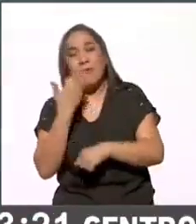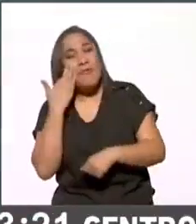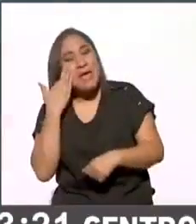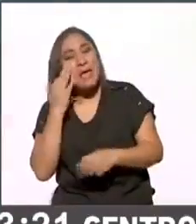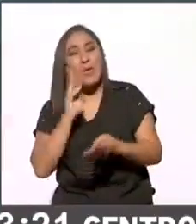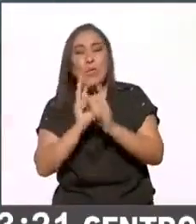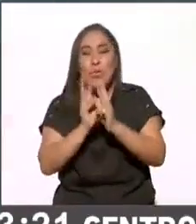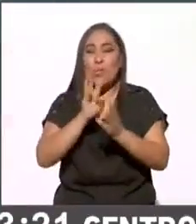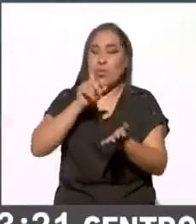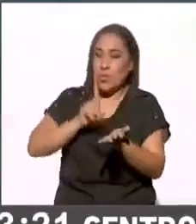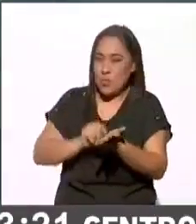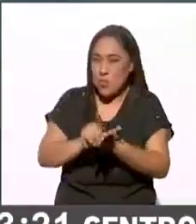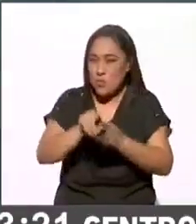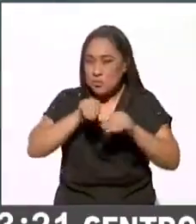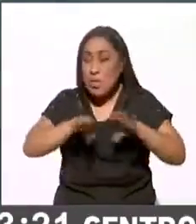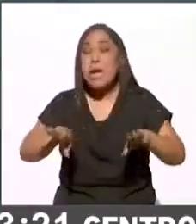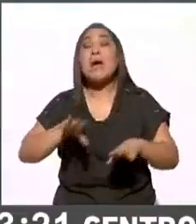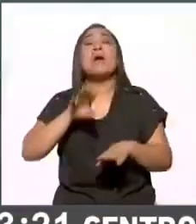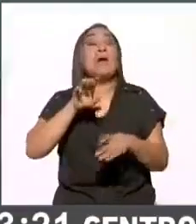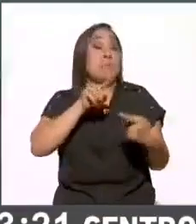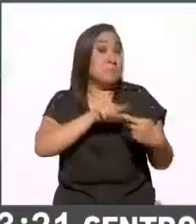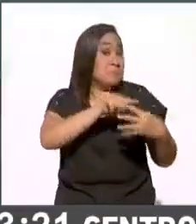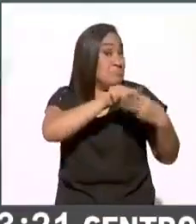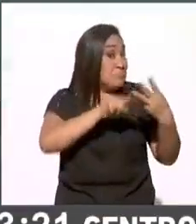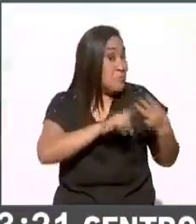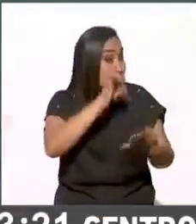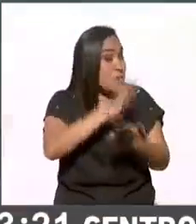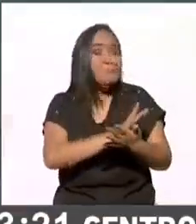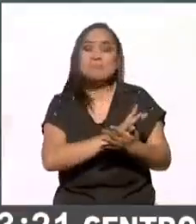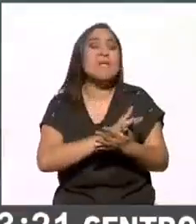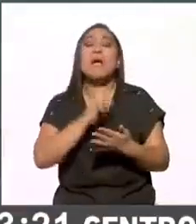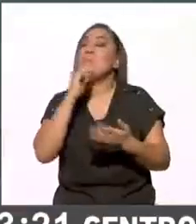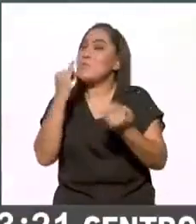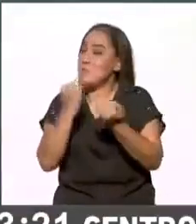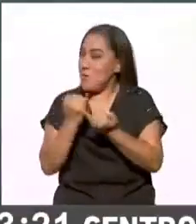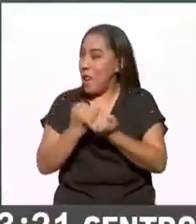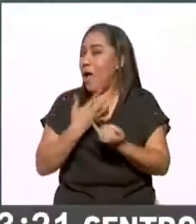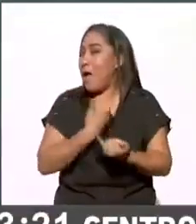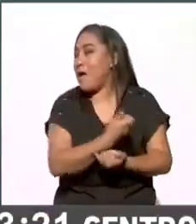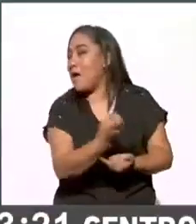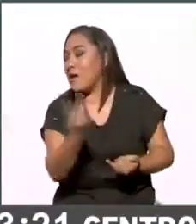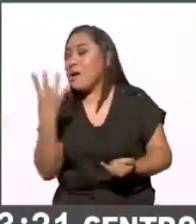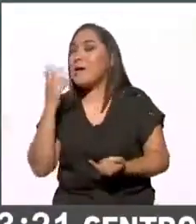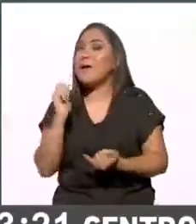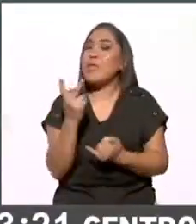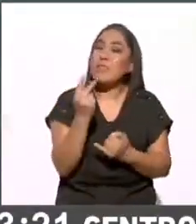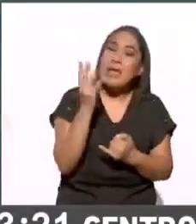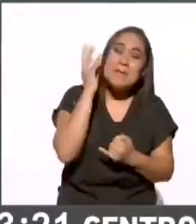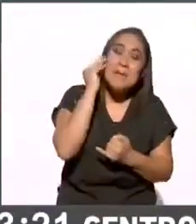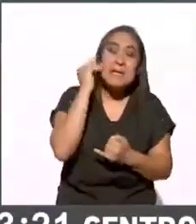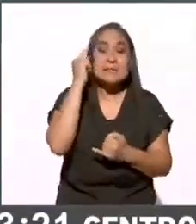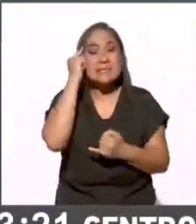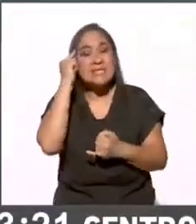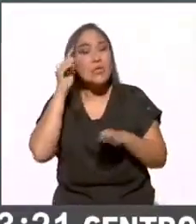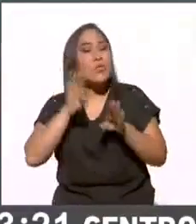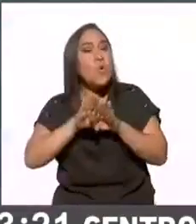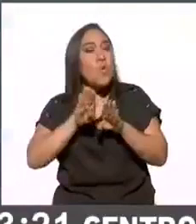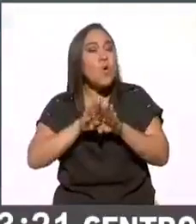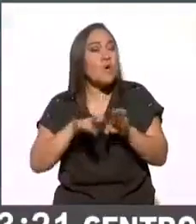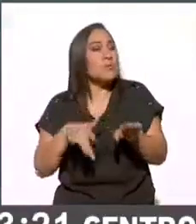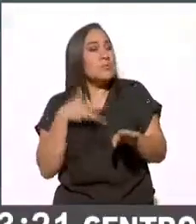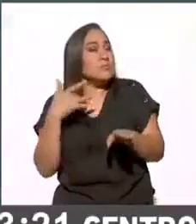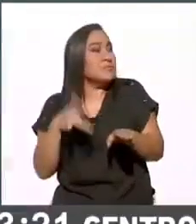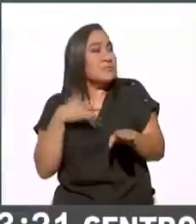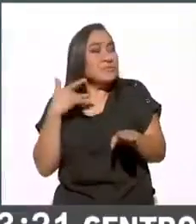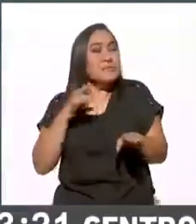también algunos medios intentaron, digamos, que aumentar esta, agrandar la percepción de